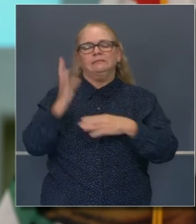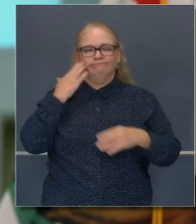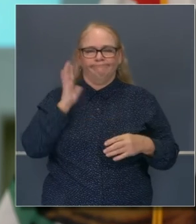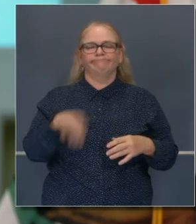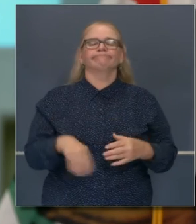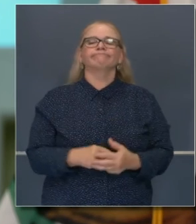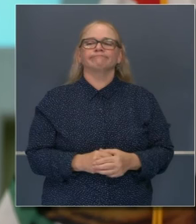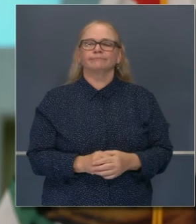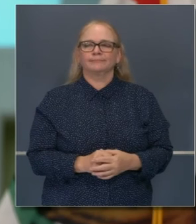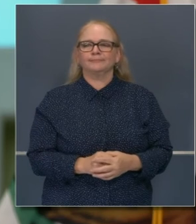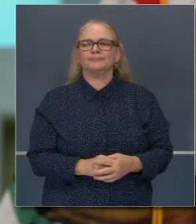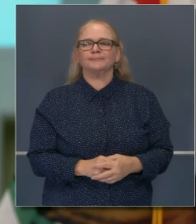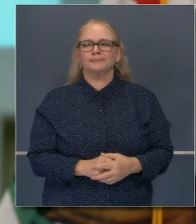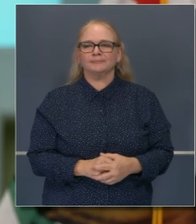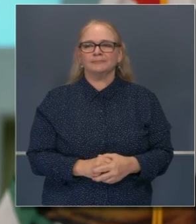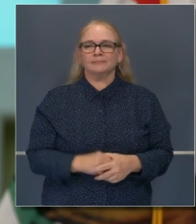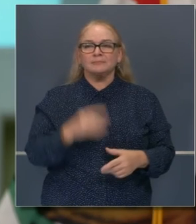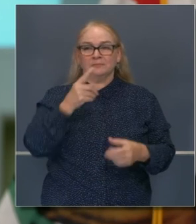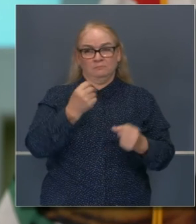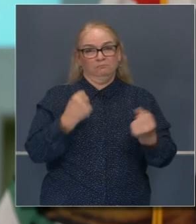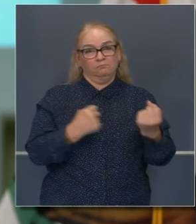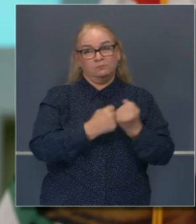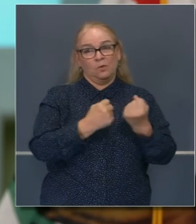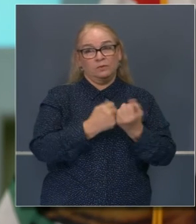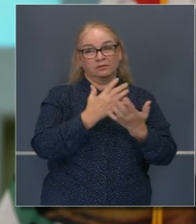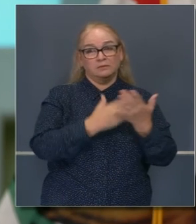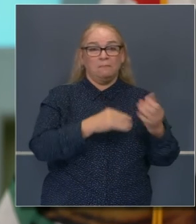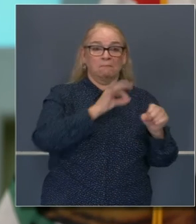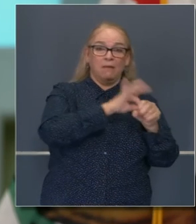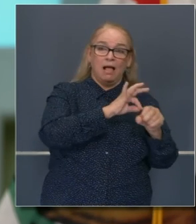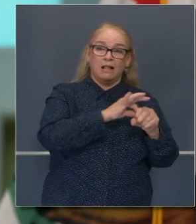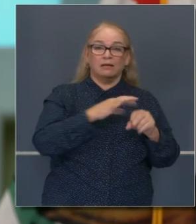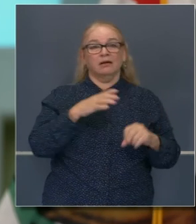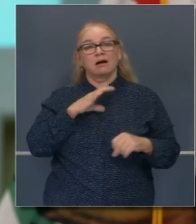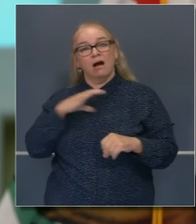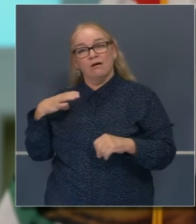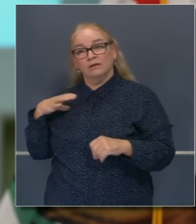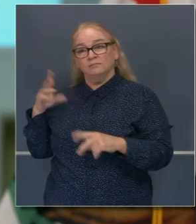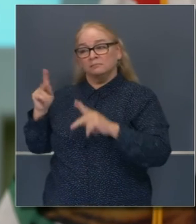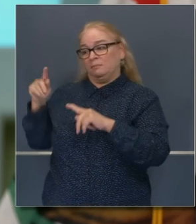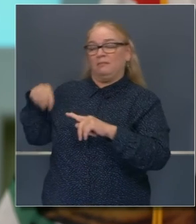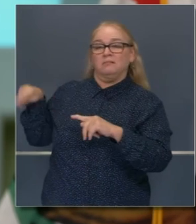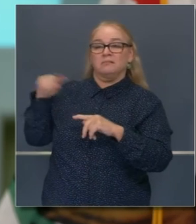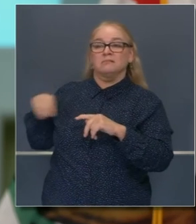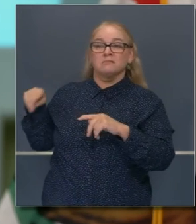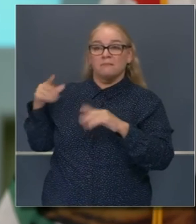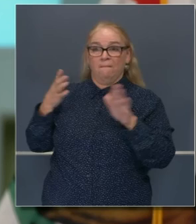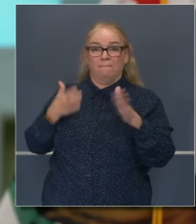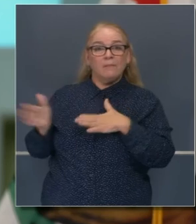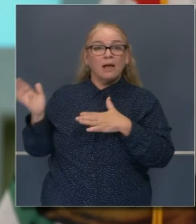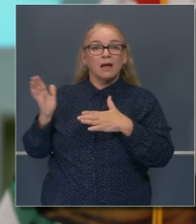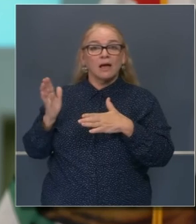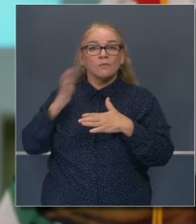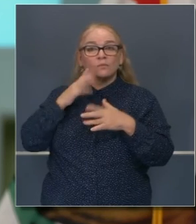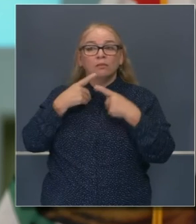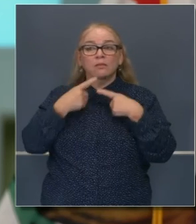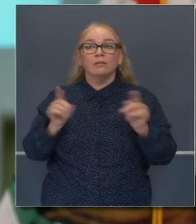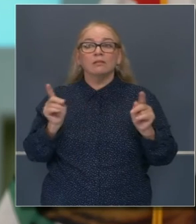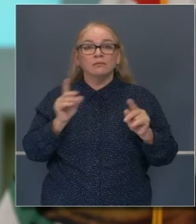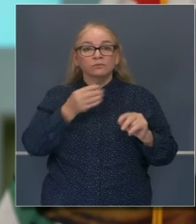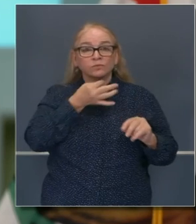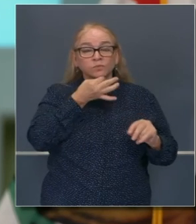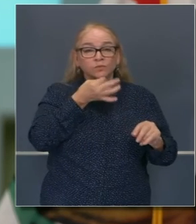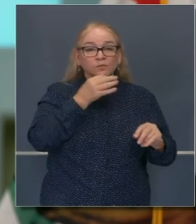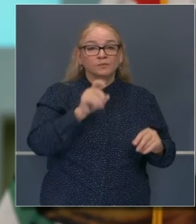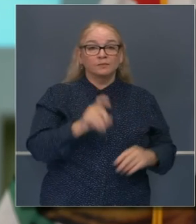¿usted va a ir a hacer política o a usted a salir para poder hablar de la presidencia? Pues aprecio